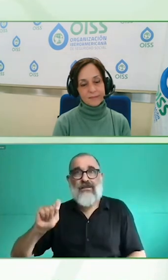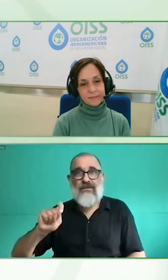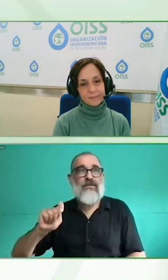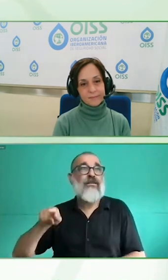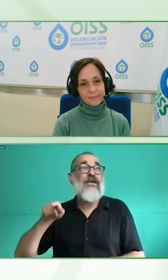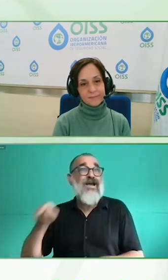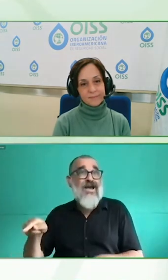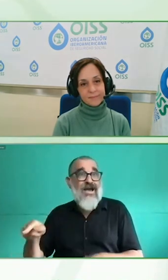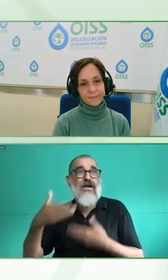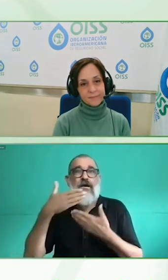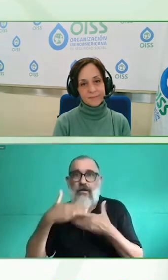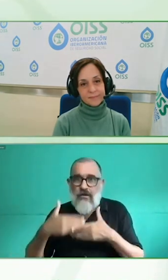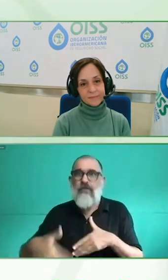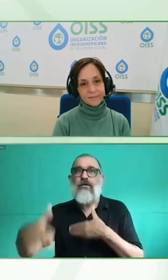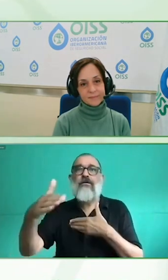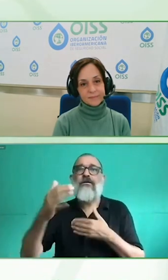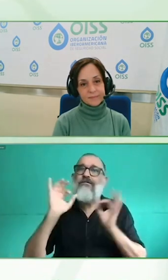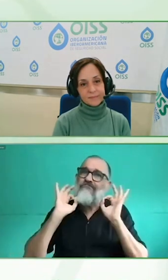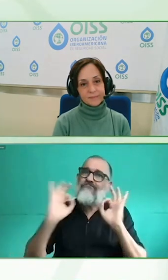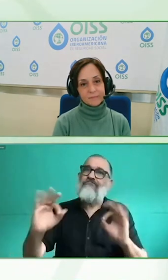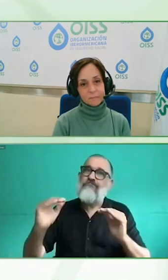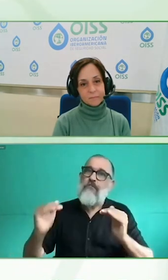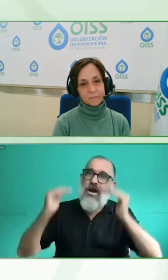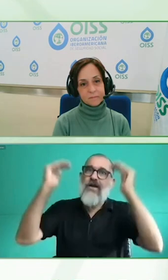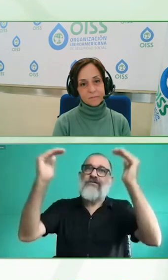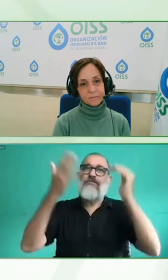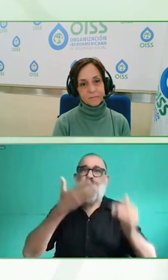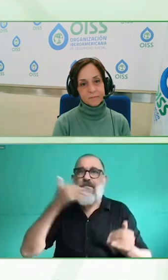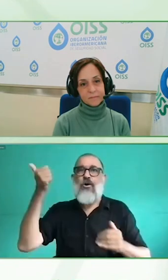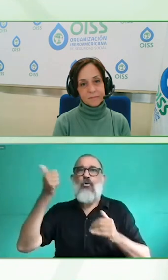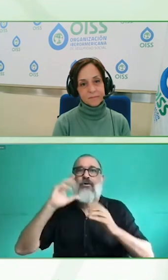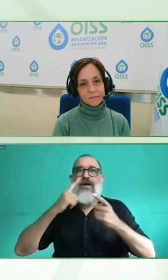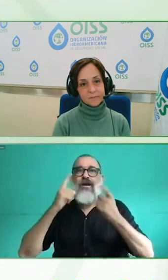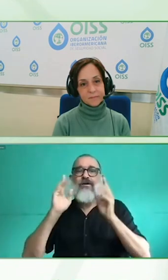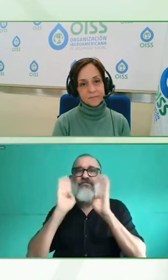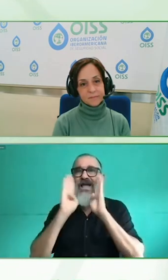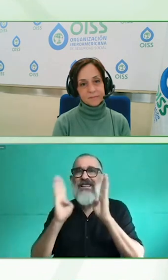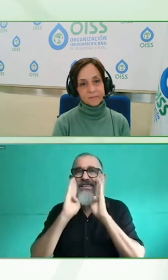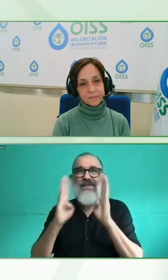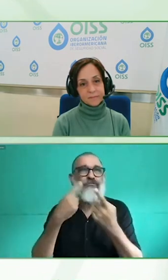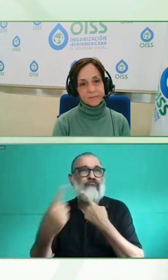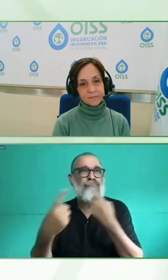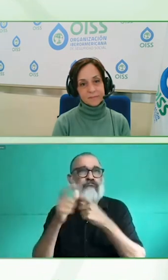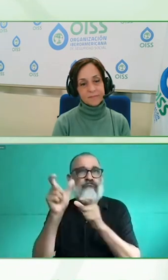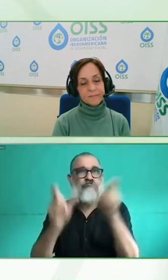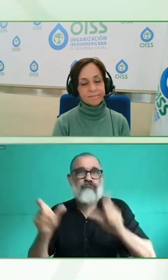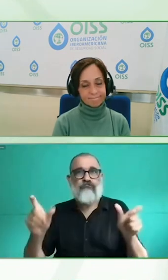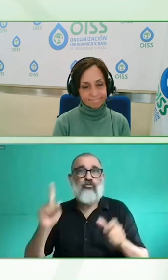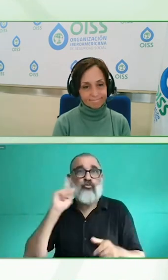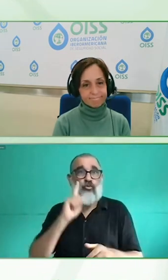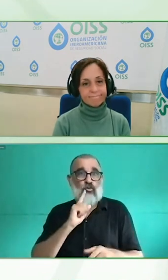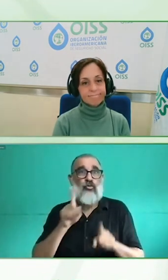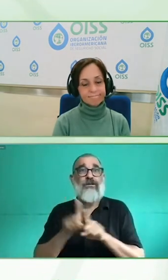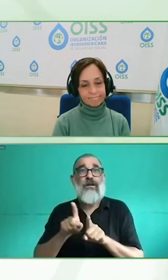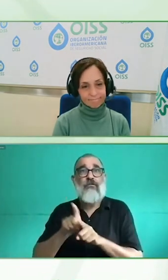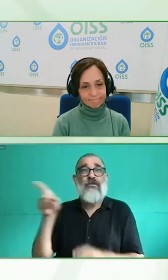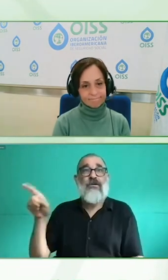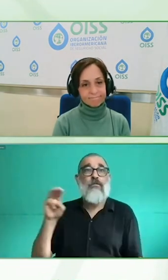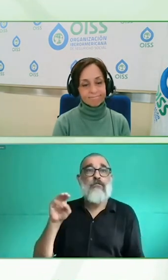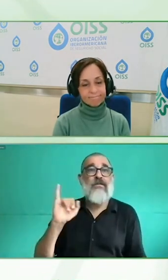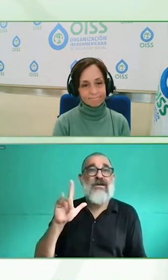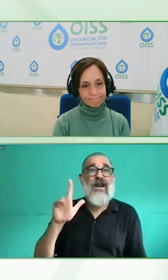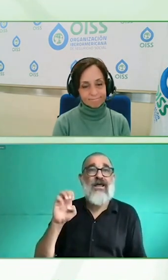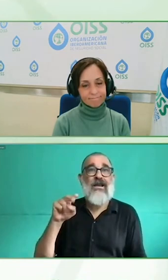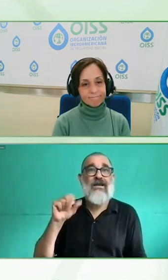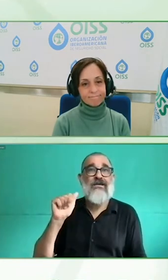el diseñar para personas con discapacidad. Y uno de los aprendizajes es hacerlo con, además de para, donde ahí el aprendizaje